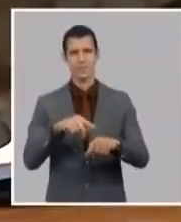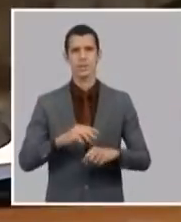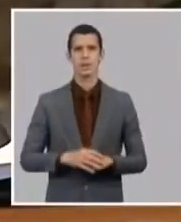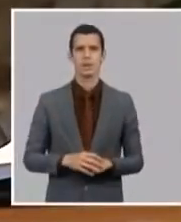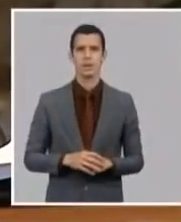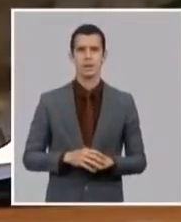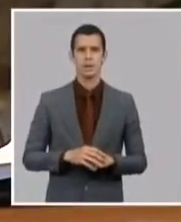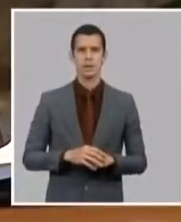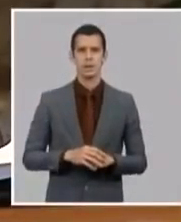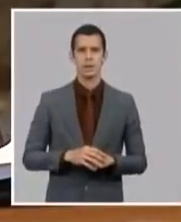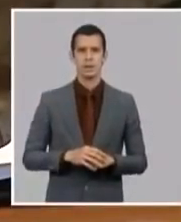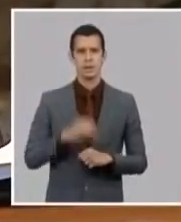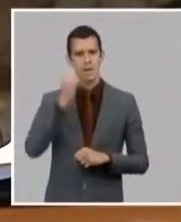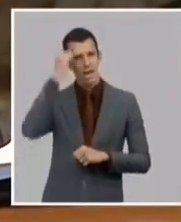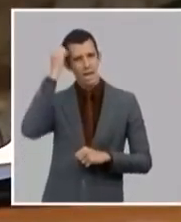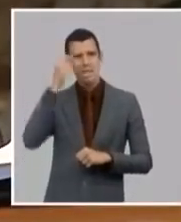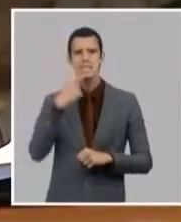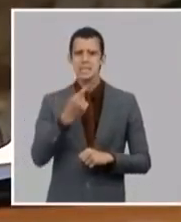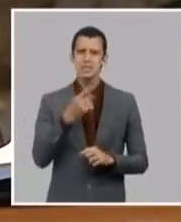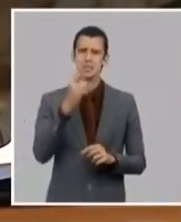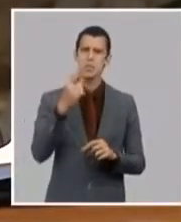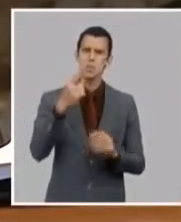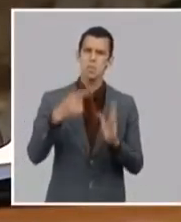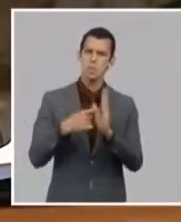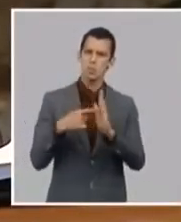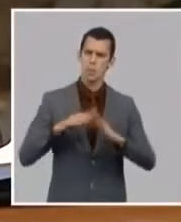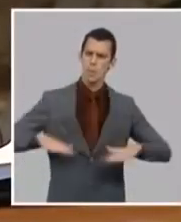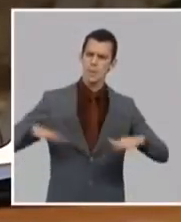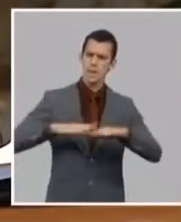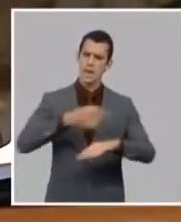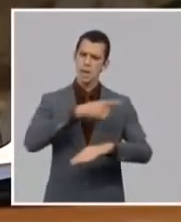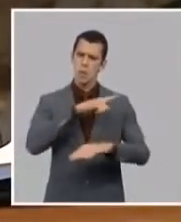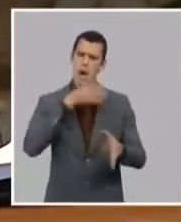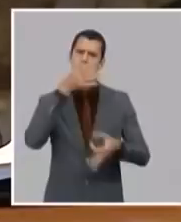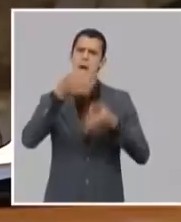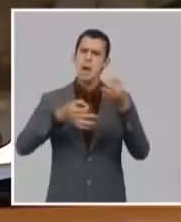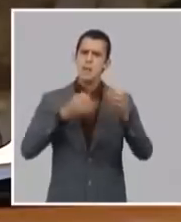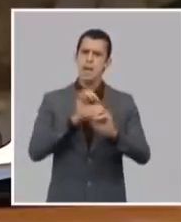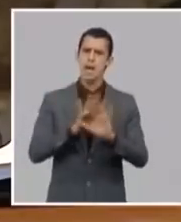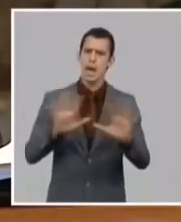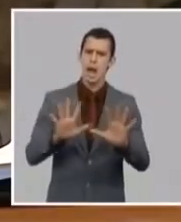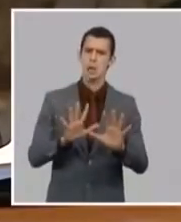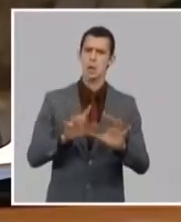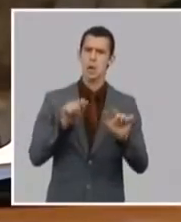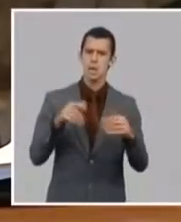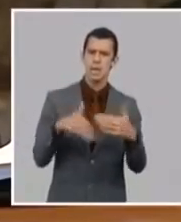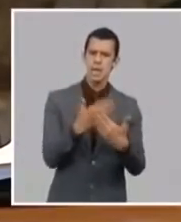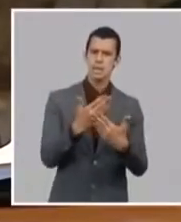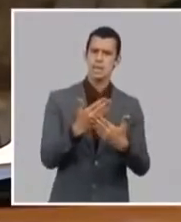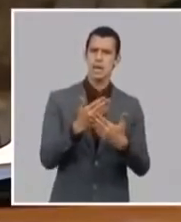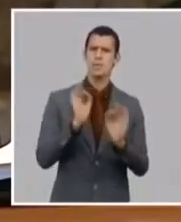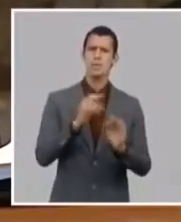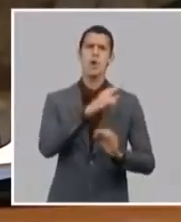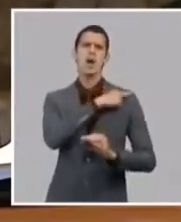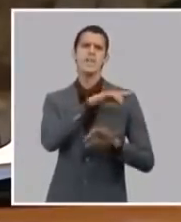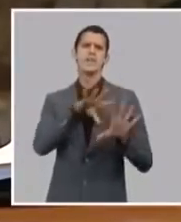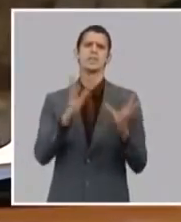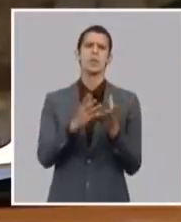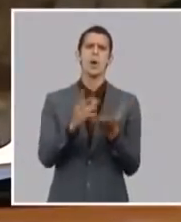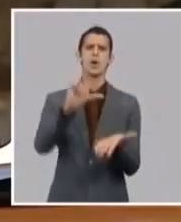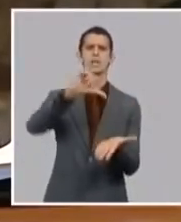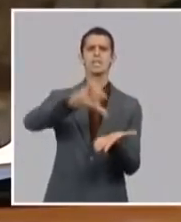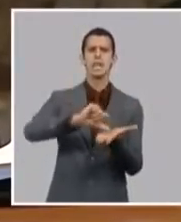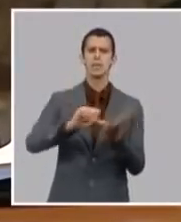una mesa rebanda precisamente sobre el tema del impacto del bloqueo y ese mismo día los compañeros de BioCubo Pharma recibían una comunicación de una de las